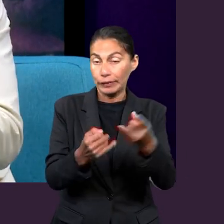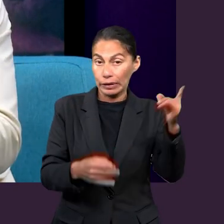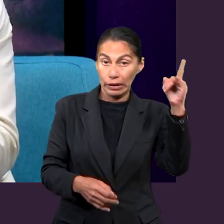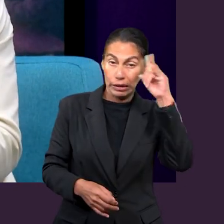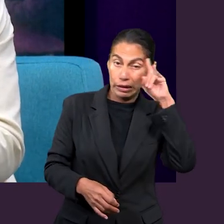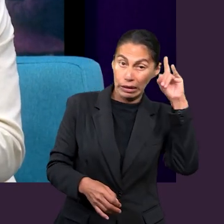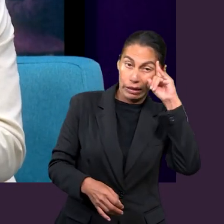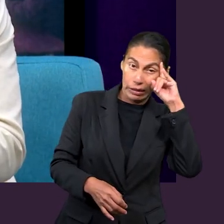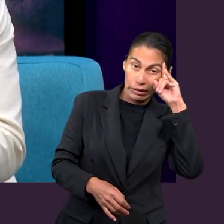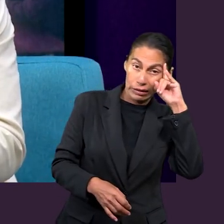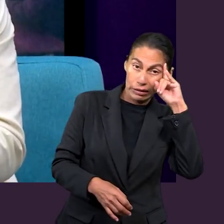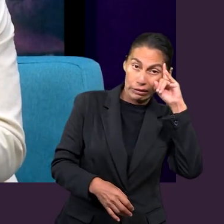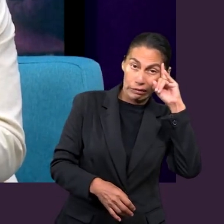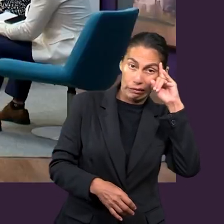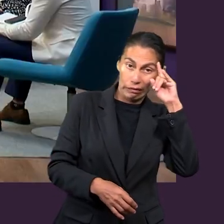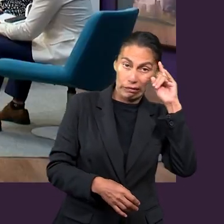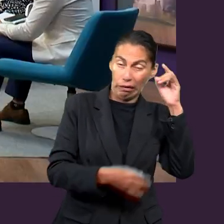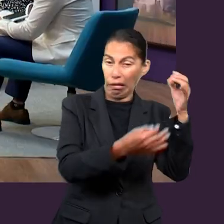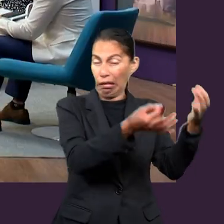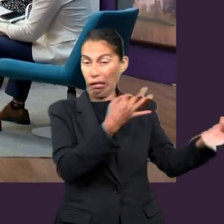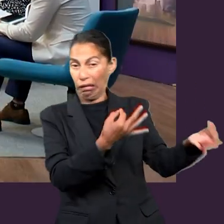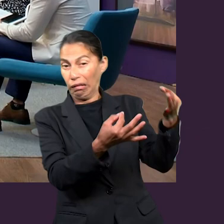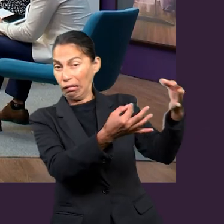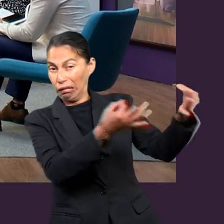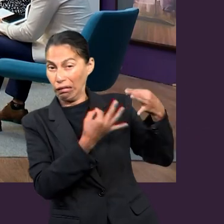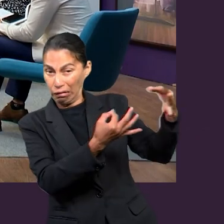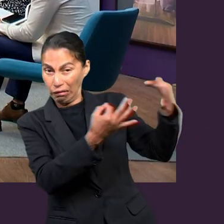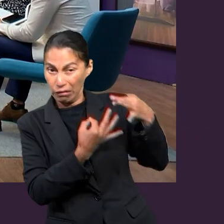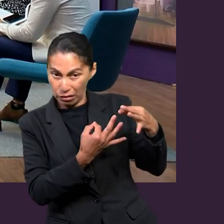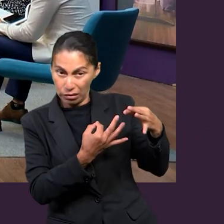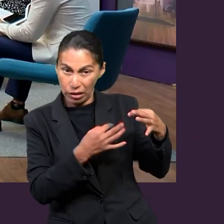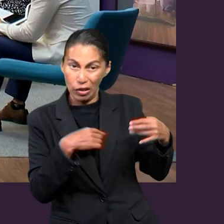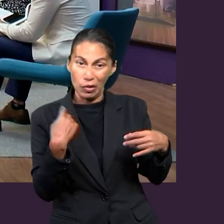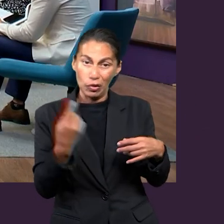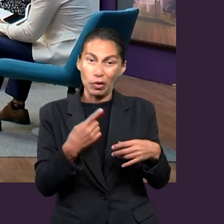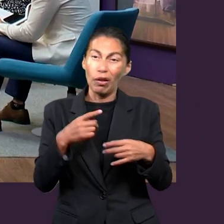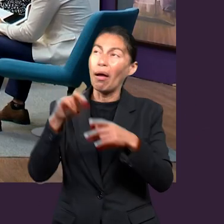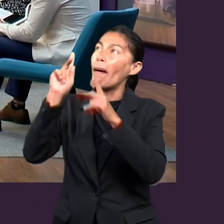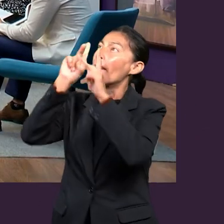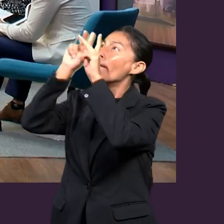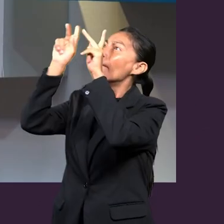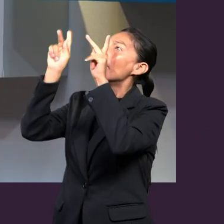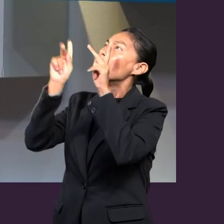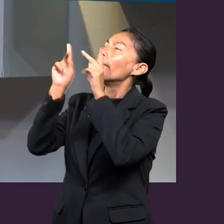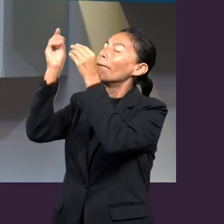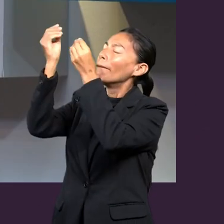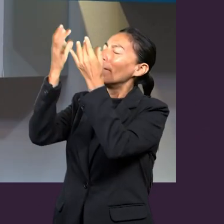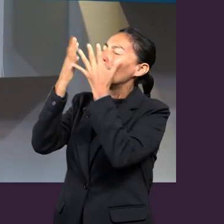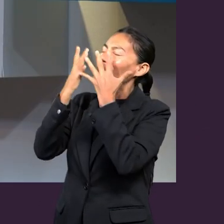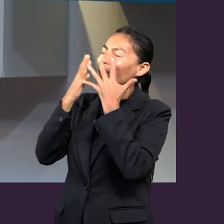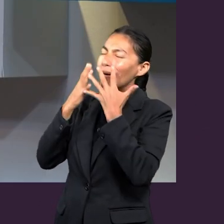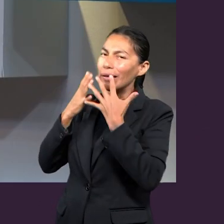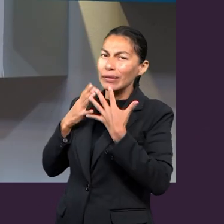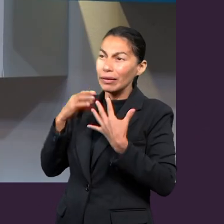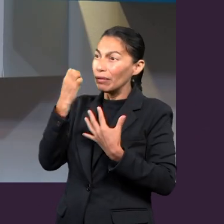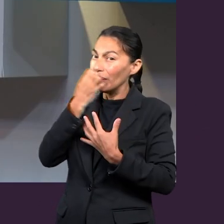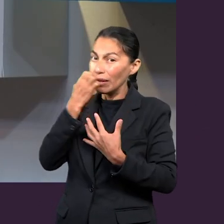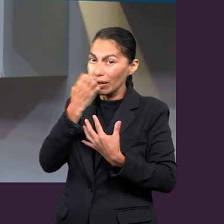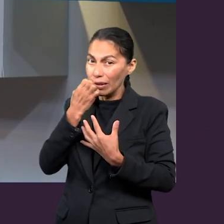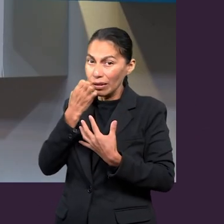tropecemos, así como comentaba. Muy bien. Cuando antes comentábamos, no sé cómo lo veis vosotros, el hecho de hacer